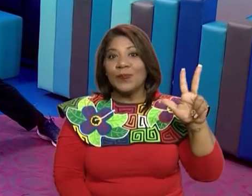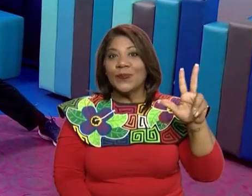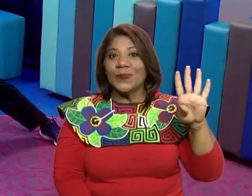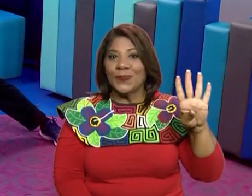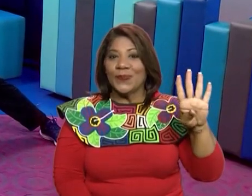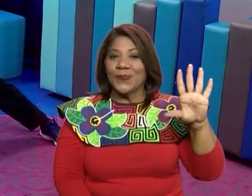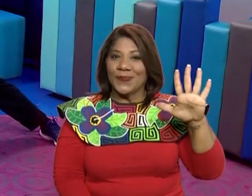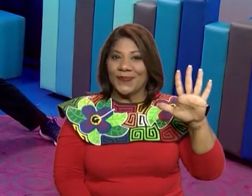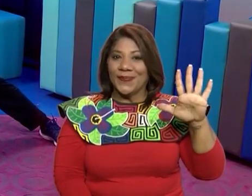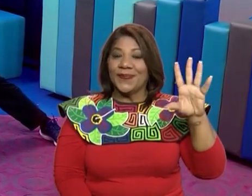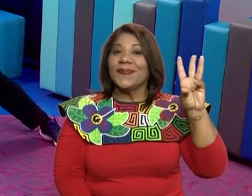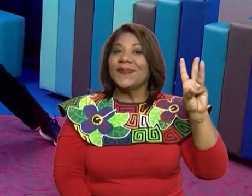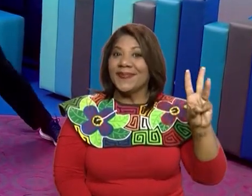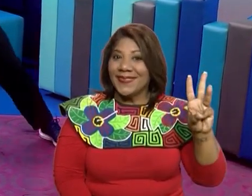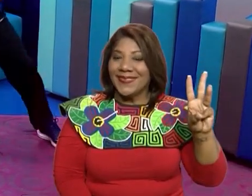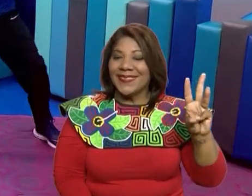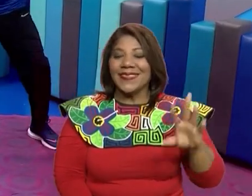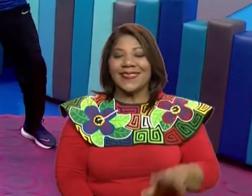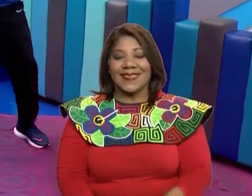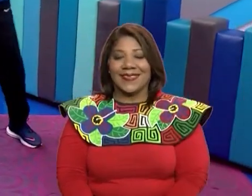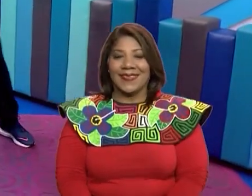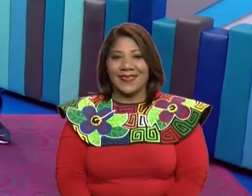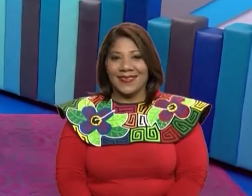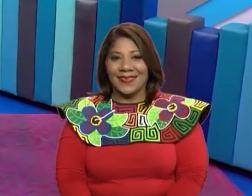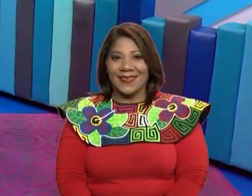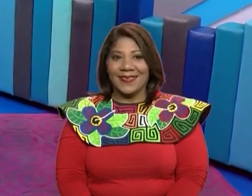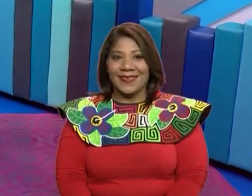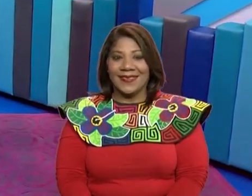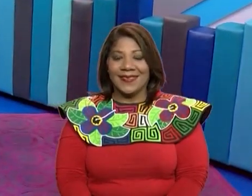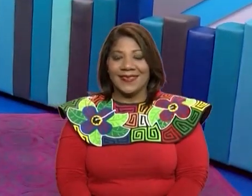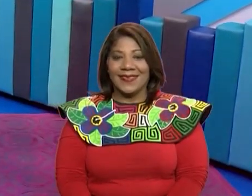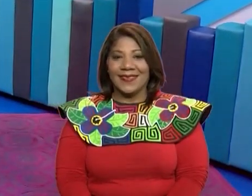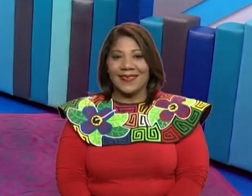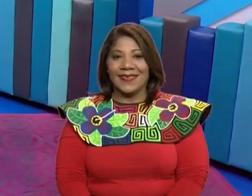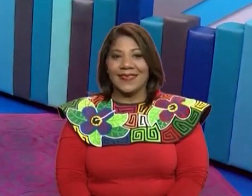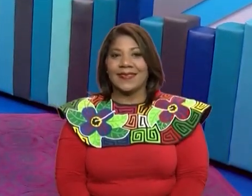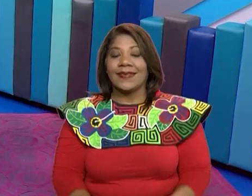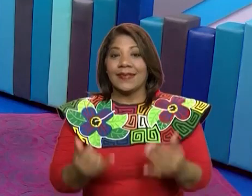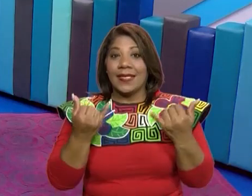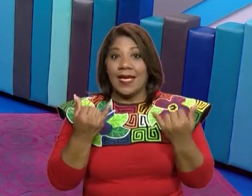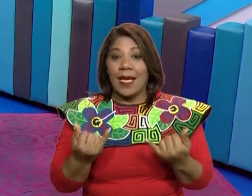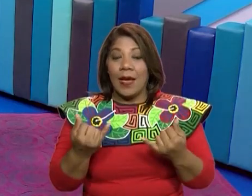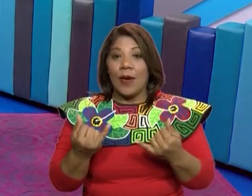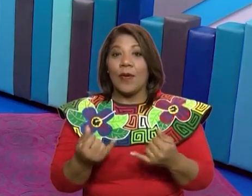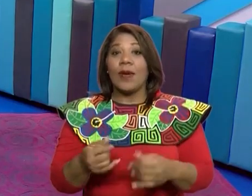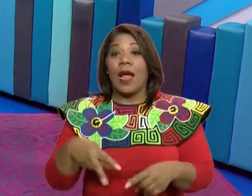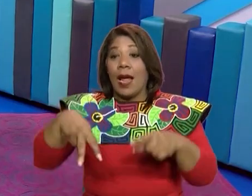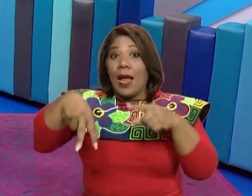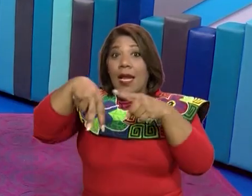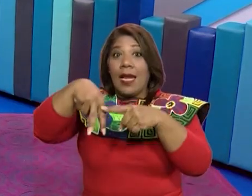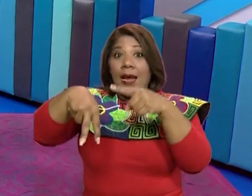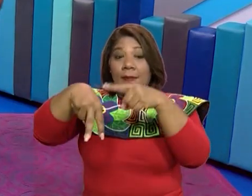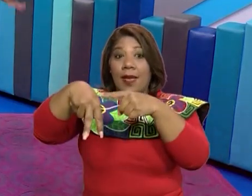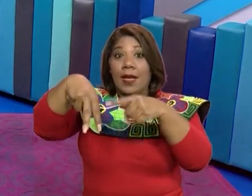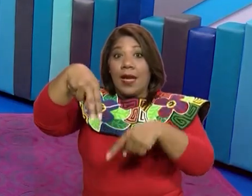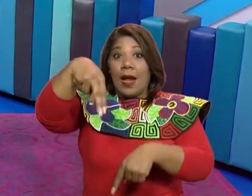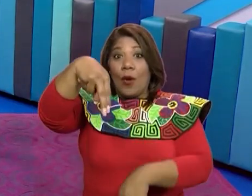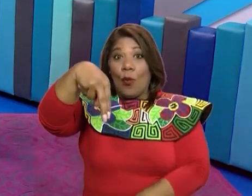3, 4, 5, 6, ok. Ahora vamos a utilizar nuestras piernas, las vamos a colocar juntas,